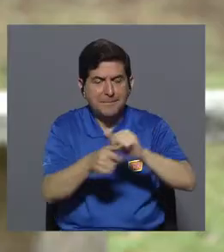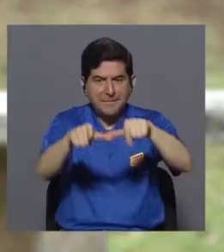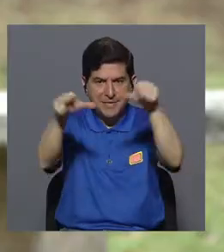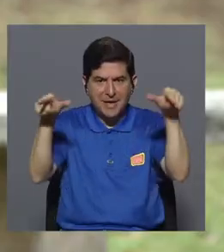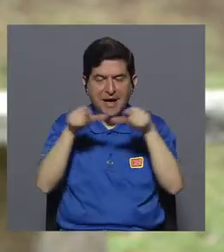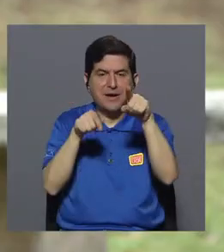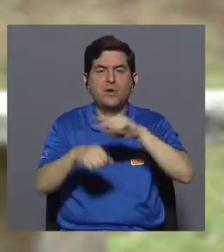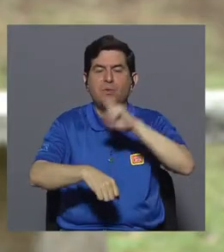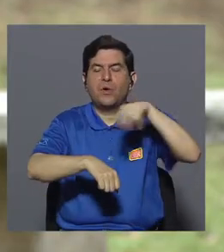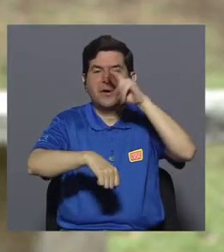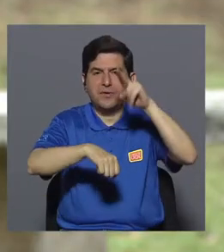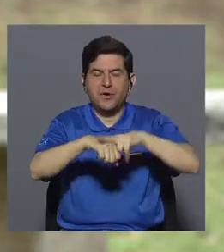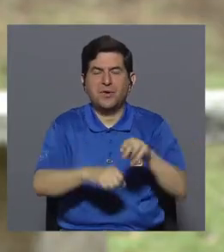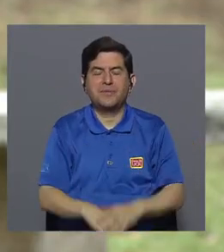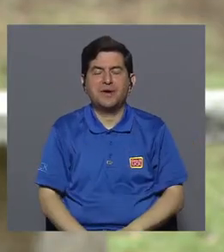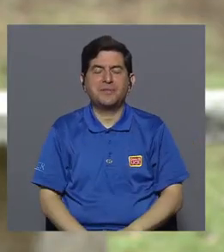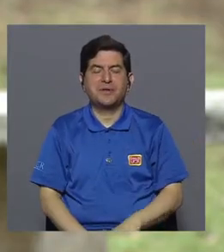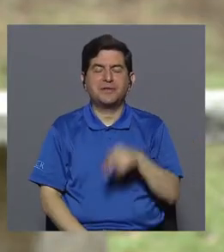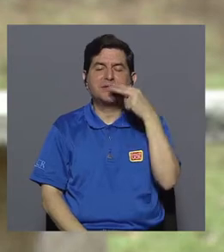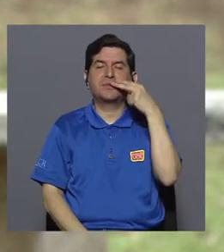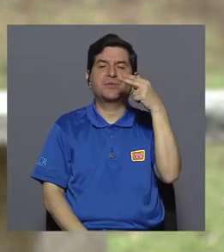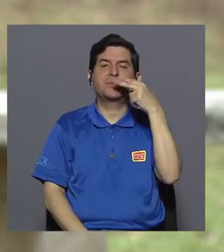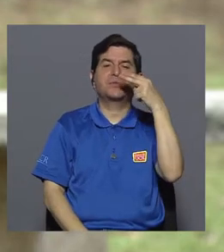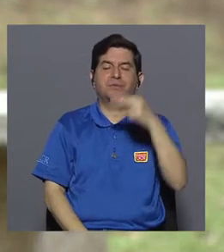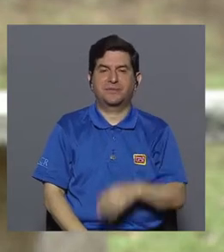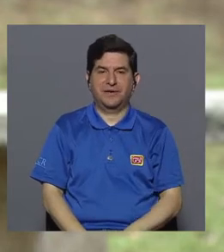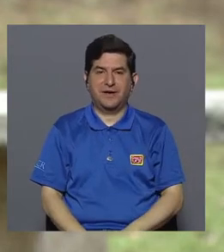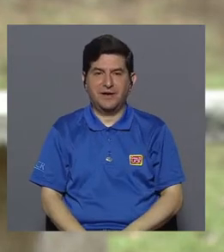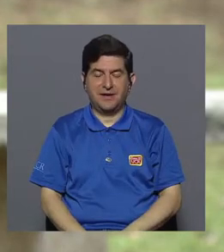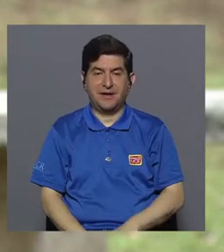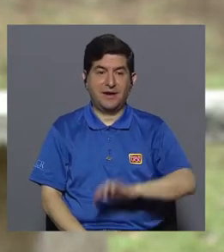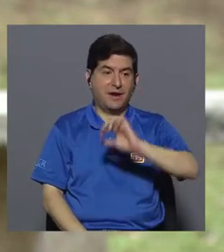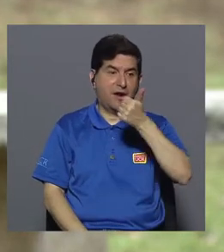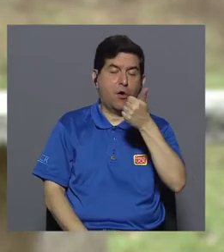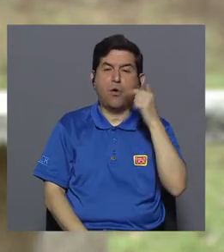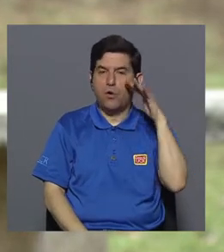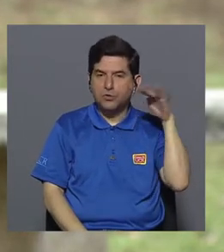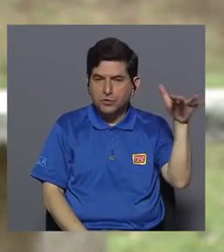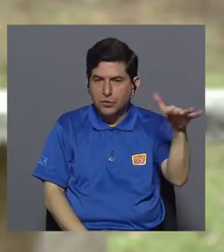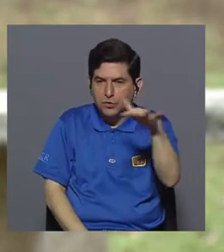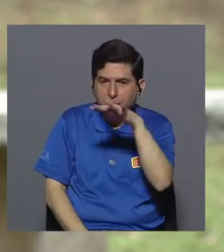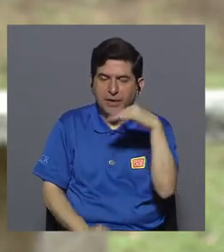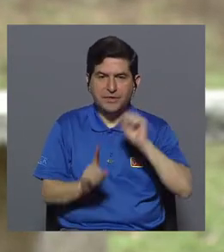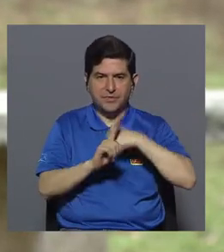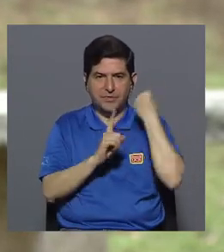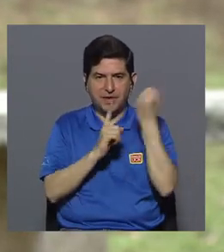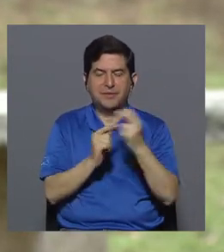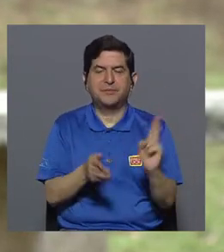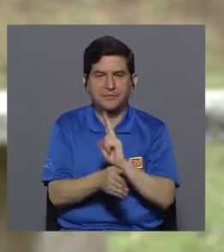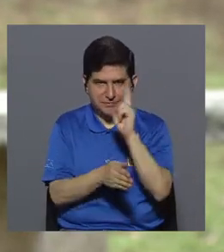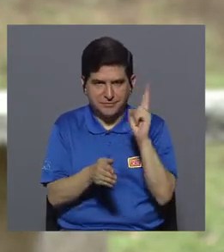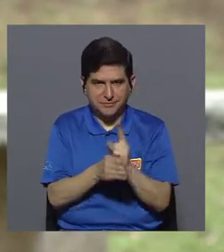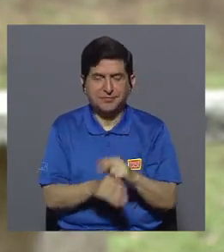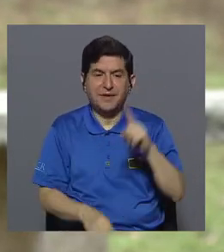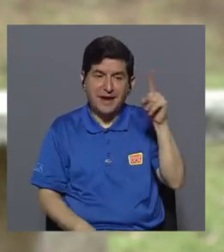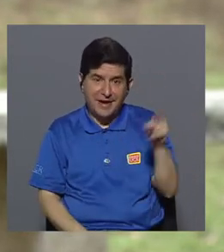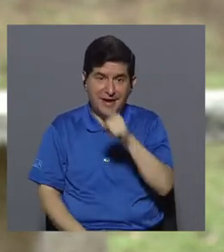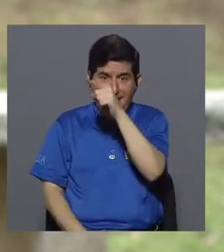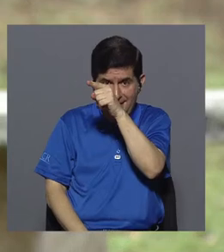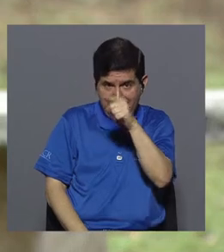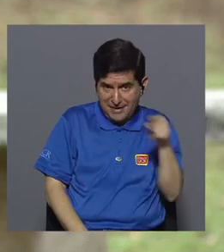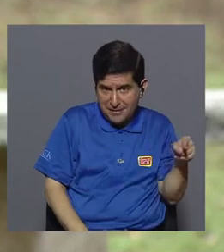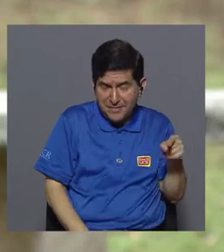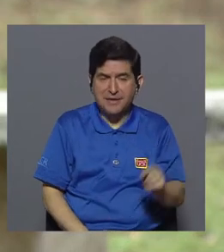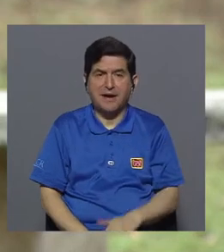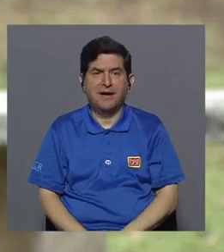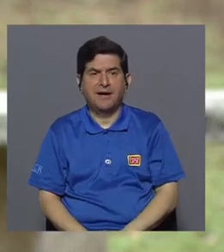el lugar donde usted habitualmente consume tabaco hace que le dé otro panorama de verdad del consumo, eliminar